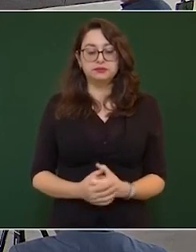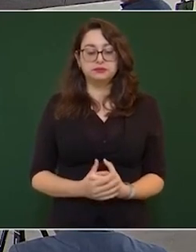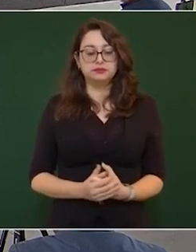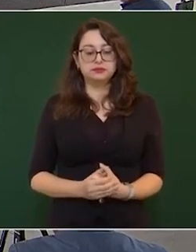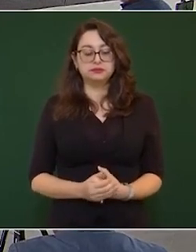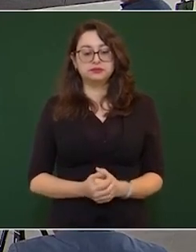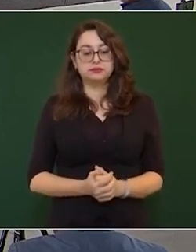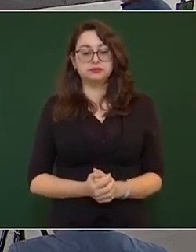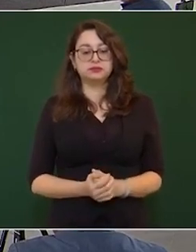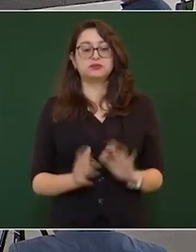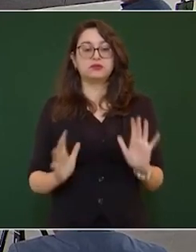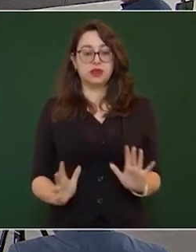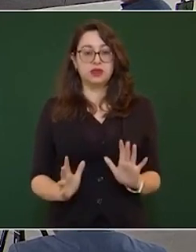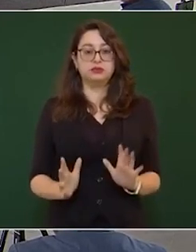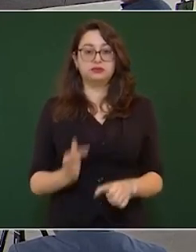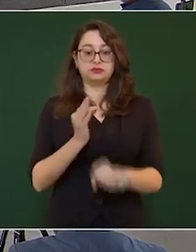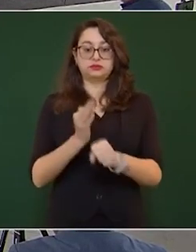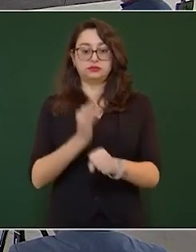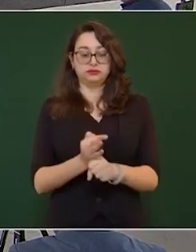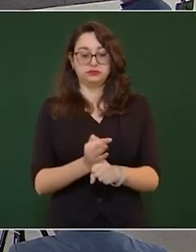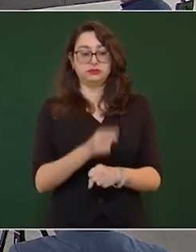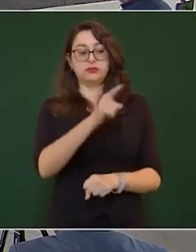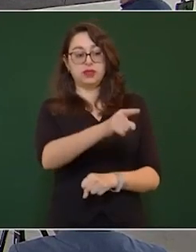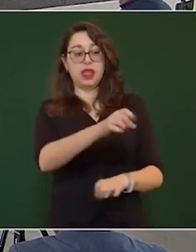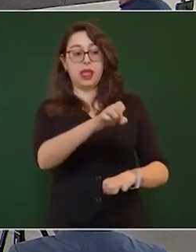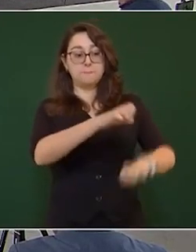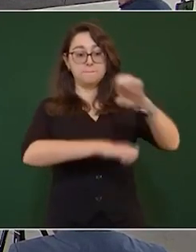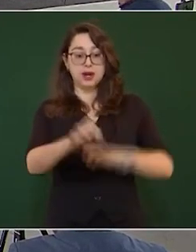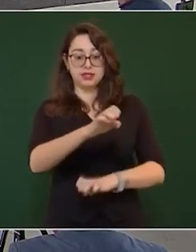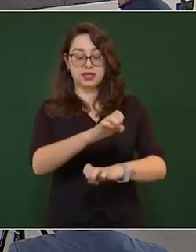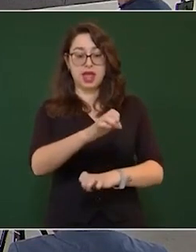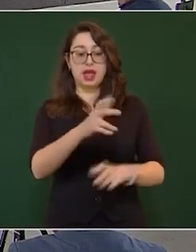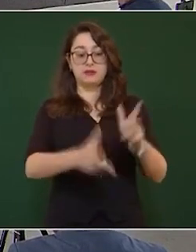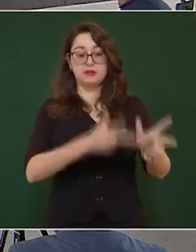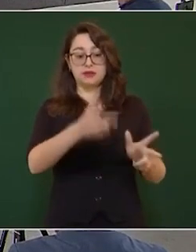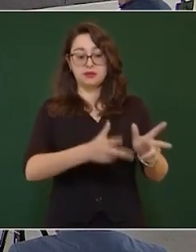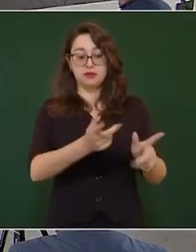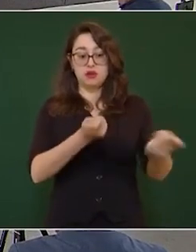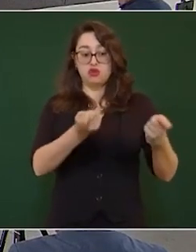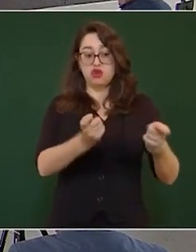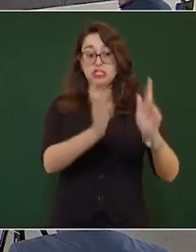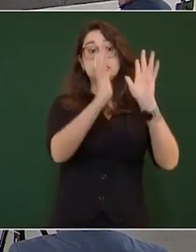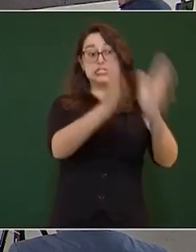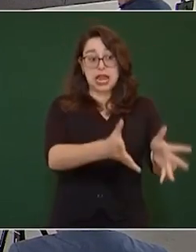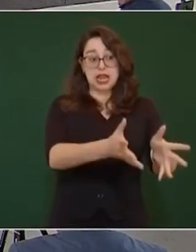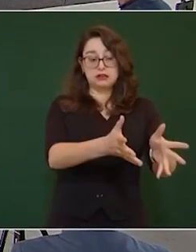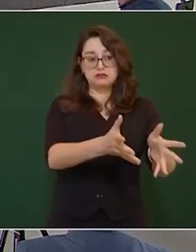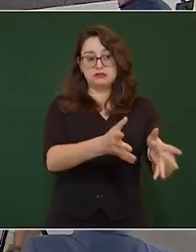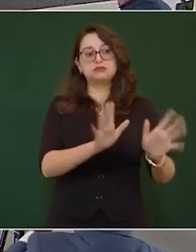preferencia a quienes ya tienen las concesiones. Por eso se les hizo la invitación.